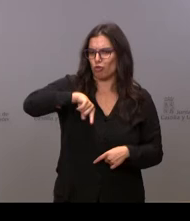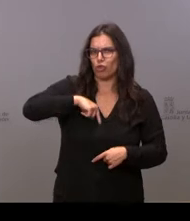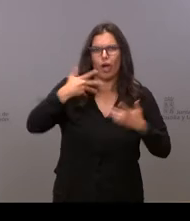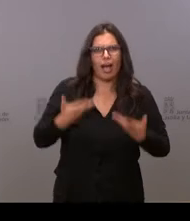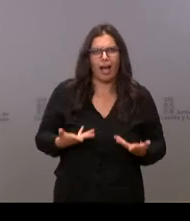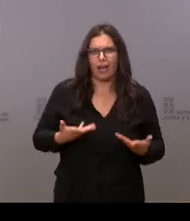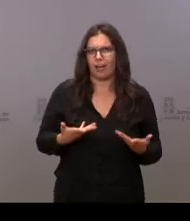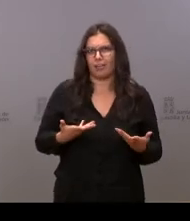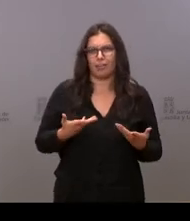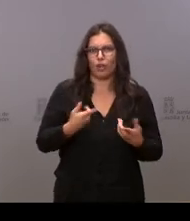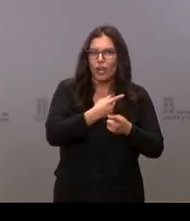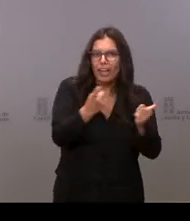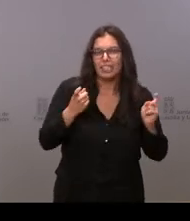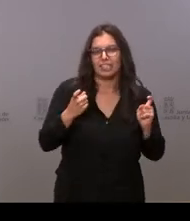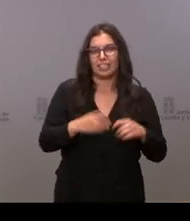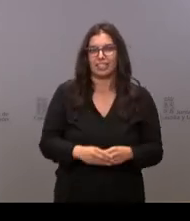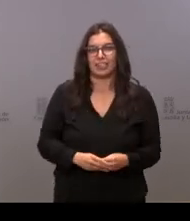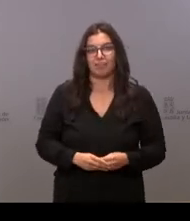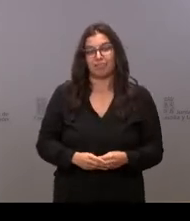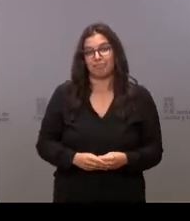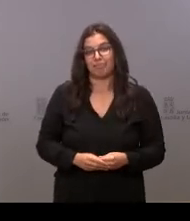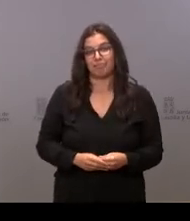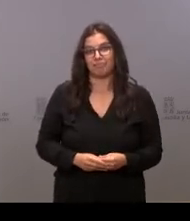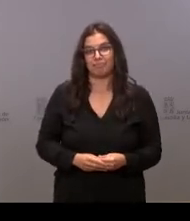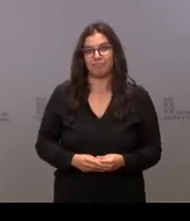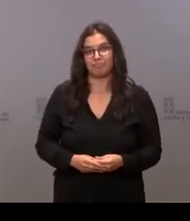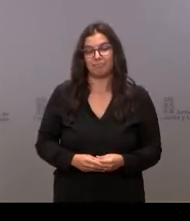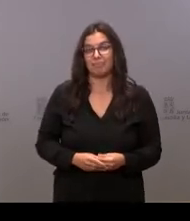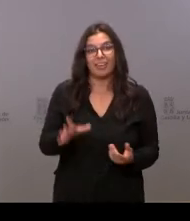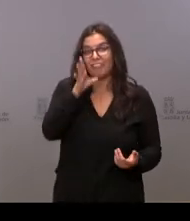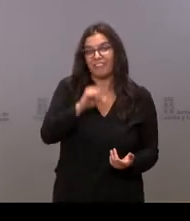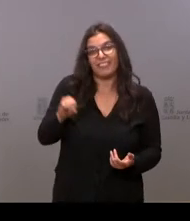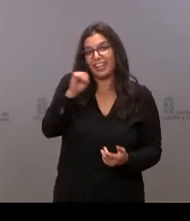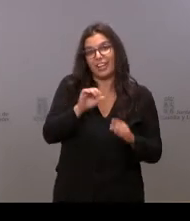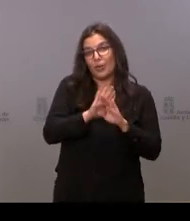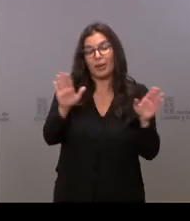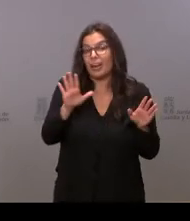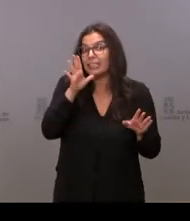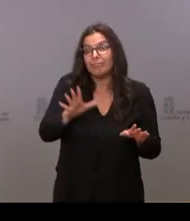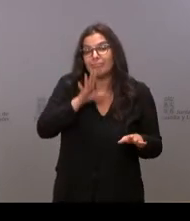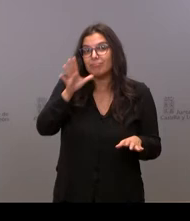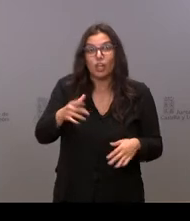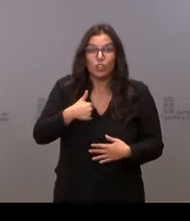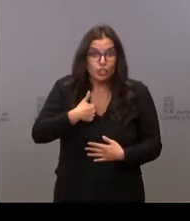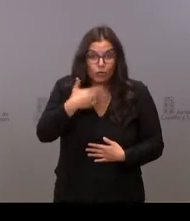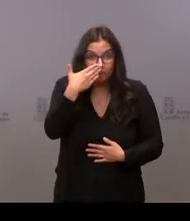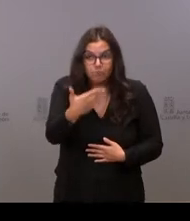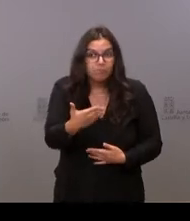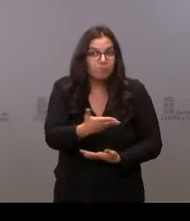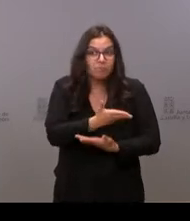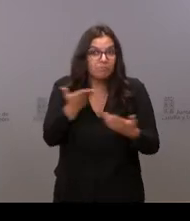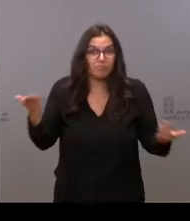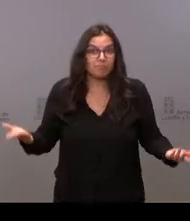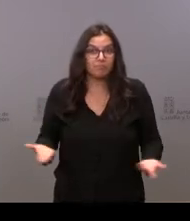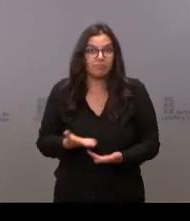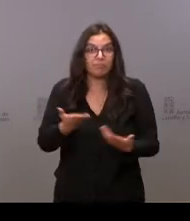necesites, nuestro aquí lo tienes. Es fenomenal, es que vamos, yo ya os digo, es que